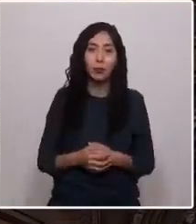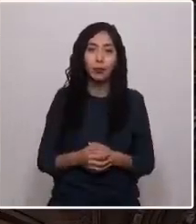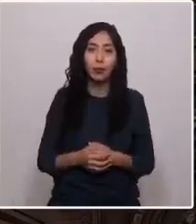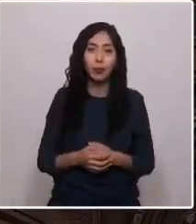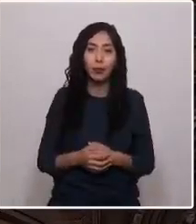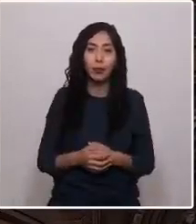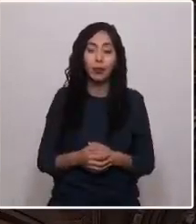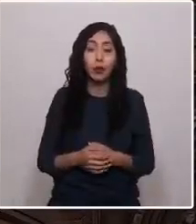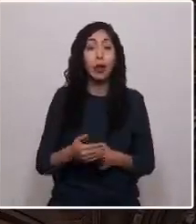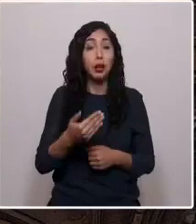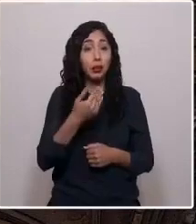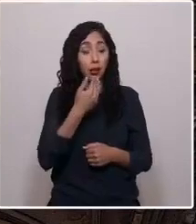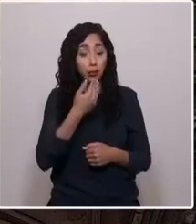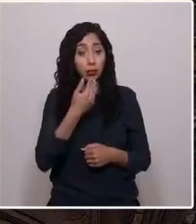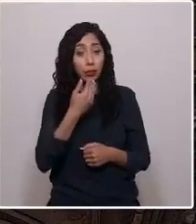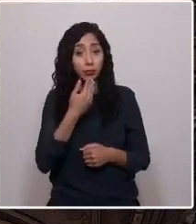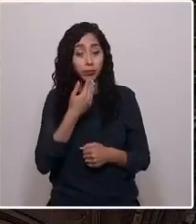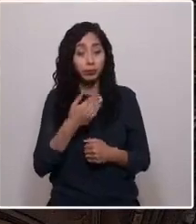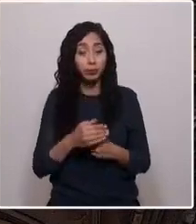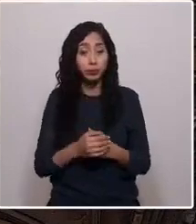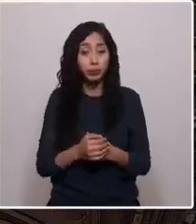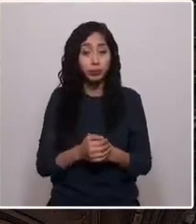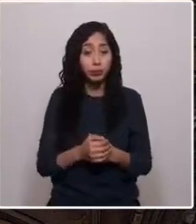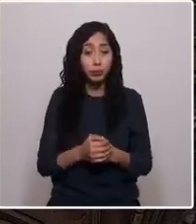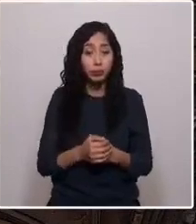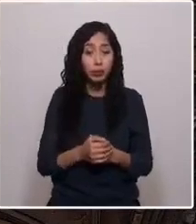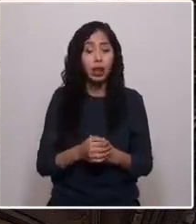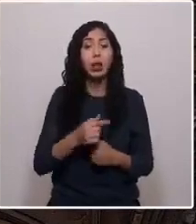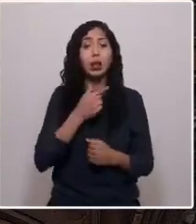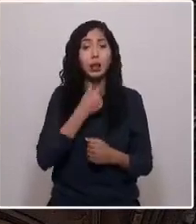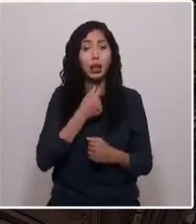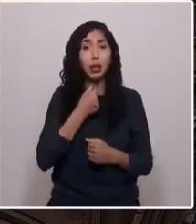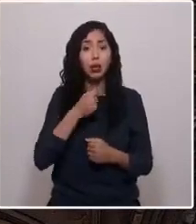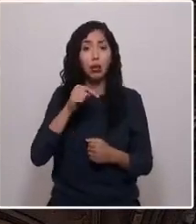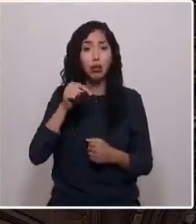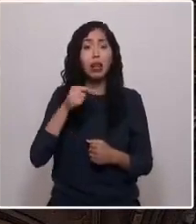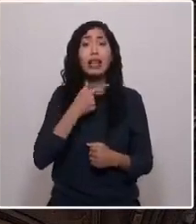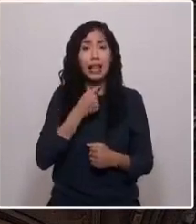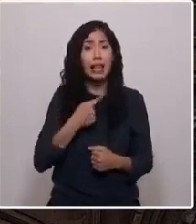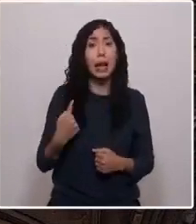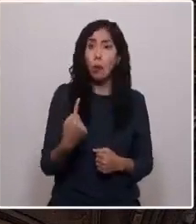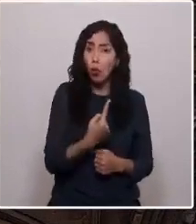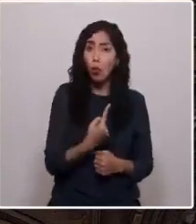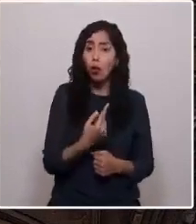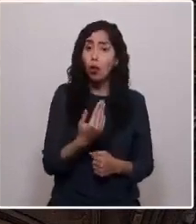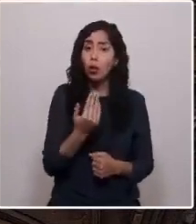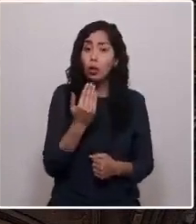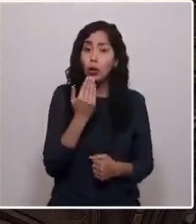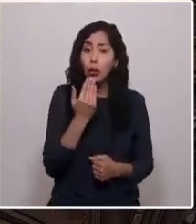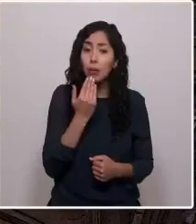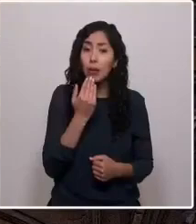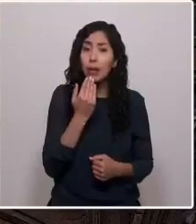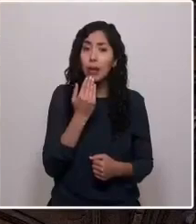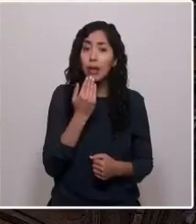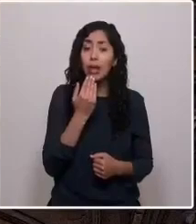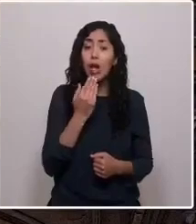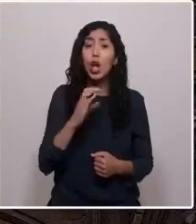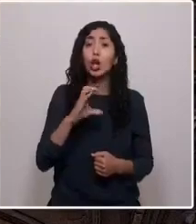También queremos que quede agravado aquí. Queremos que también se tiene que modificar el Código Civil